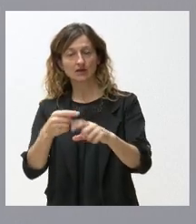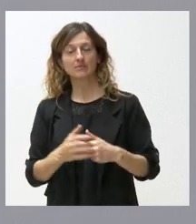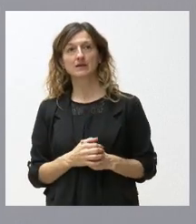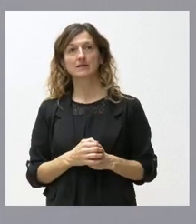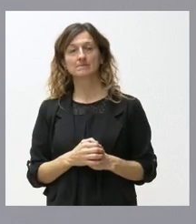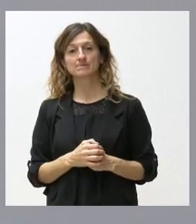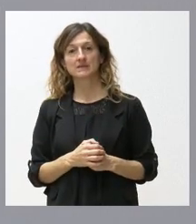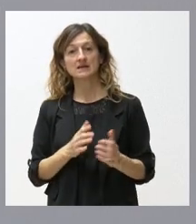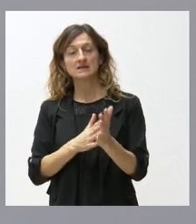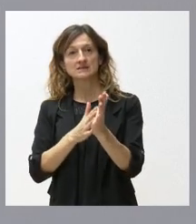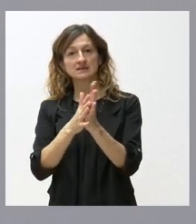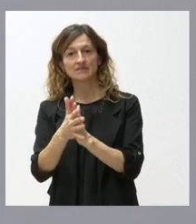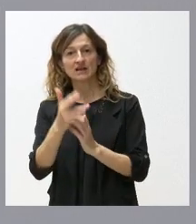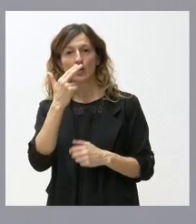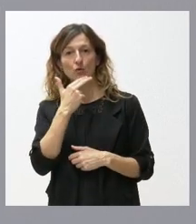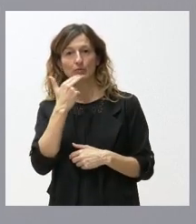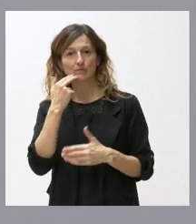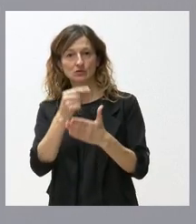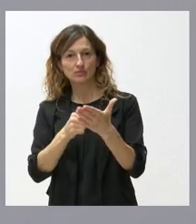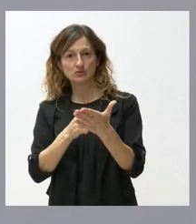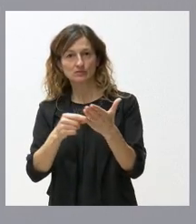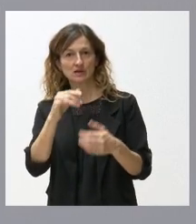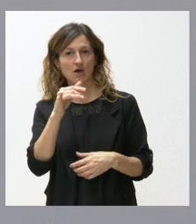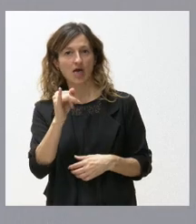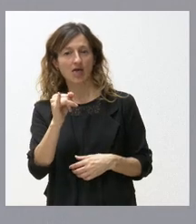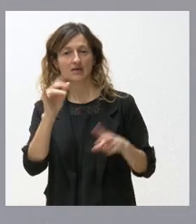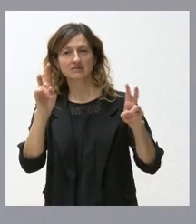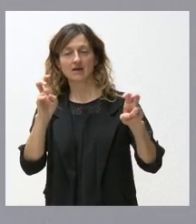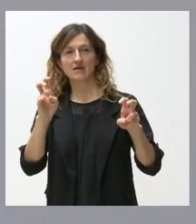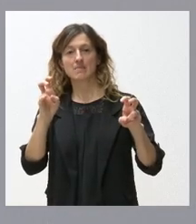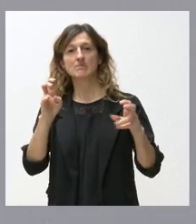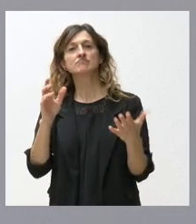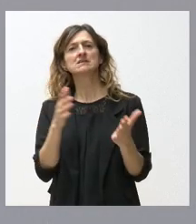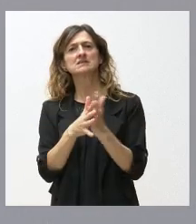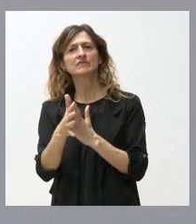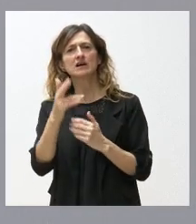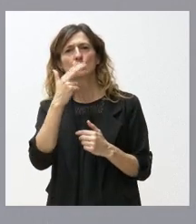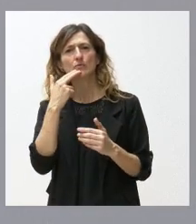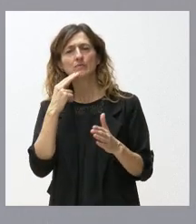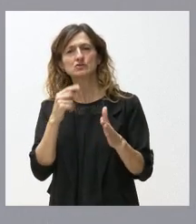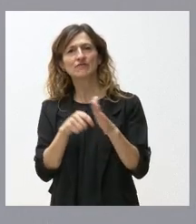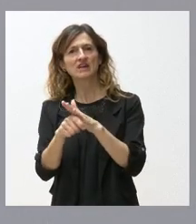lo cual refleja claramente el compromiso presupuestario en esta materia. Es el compromiso también de financiar